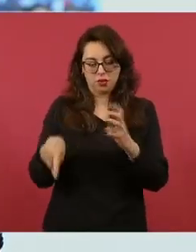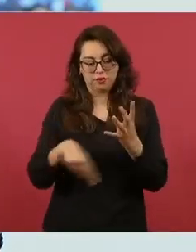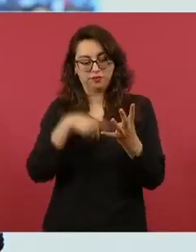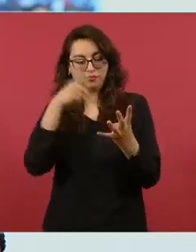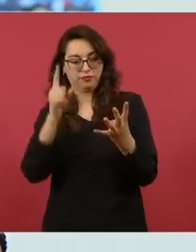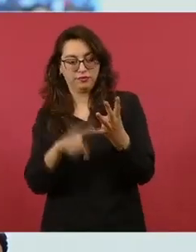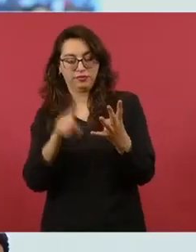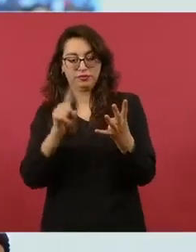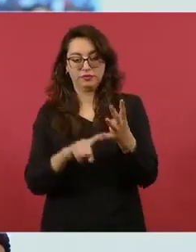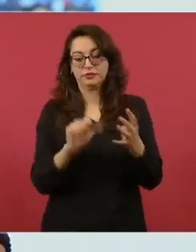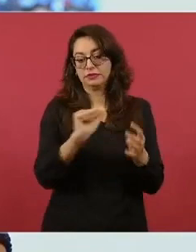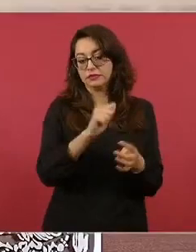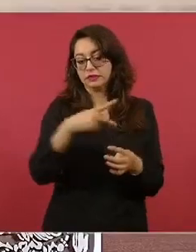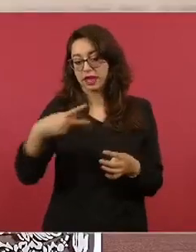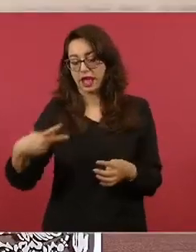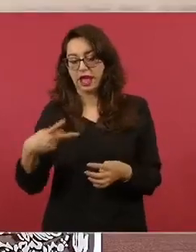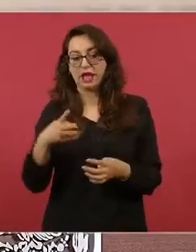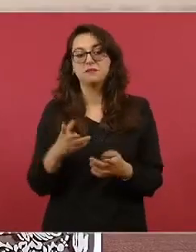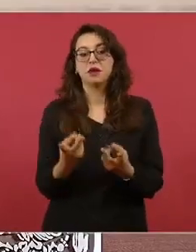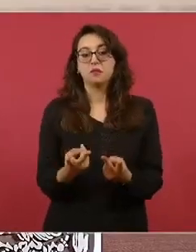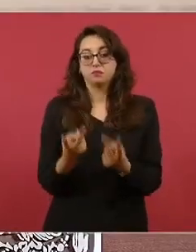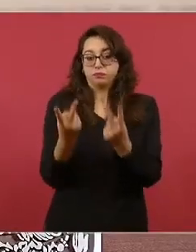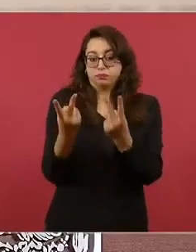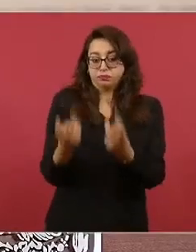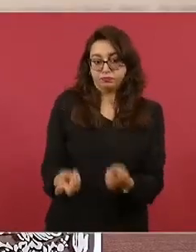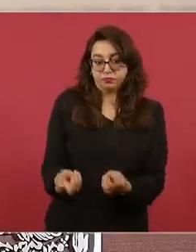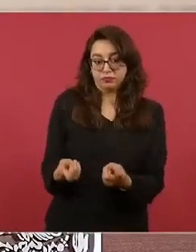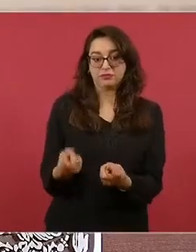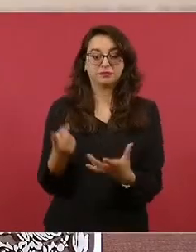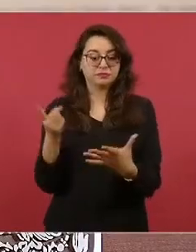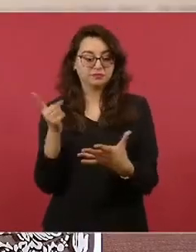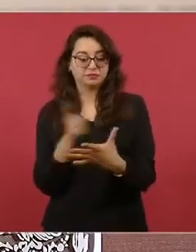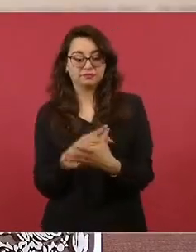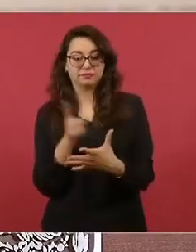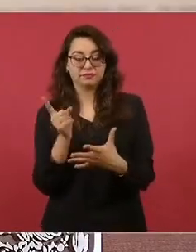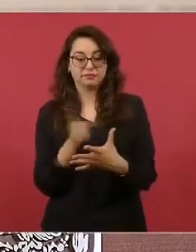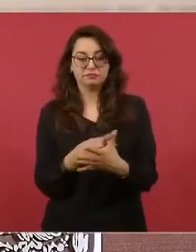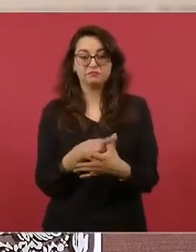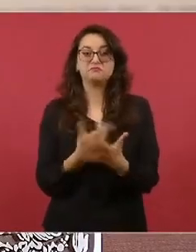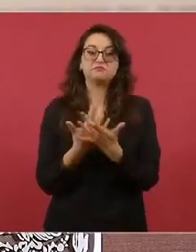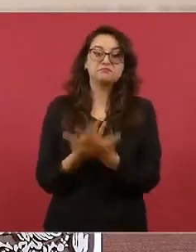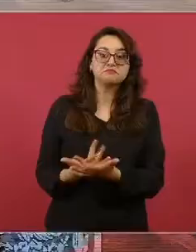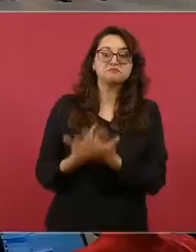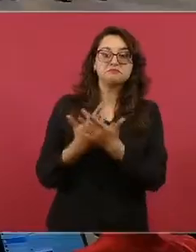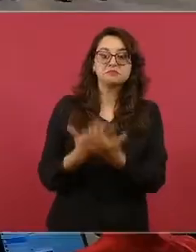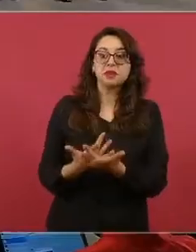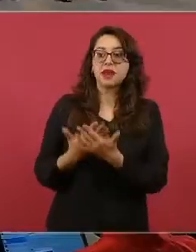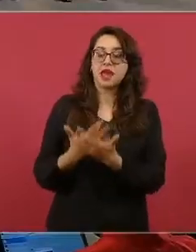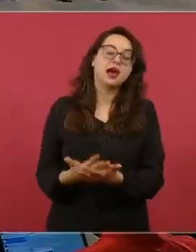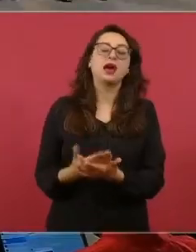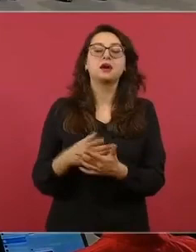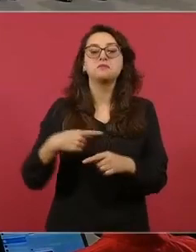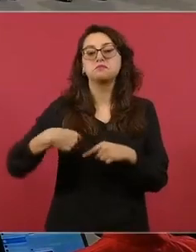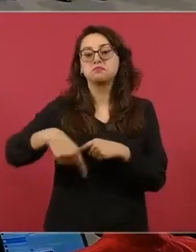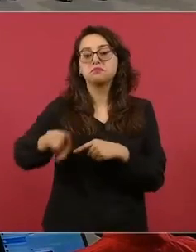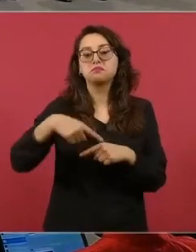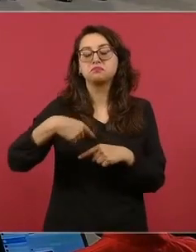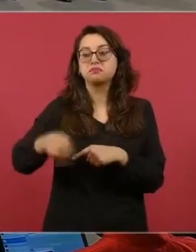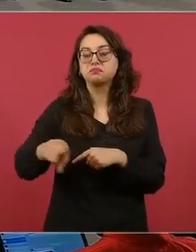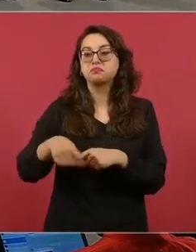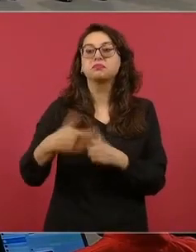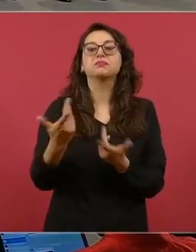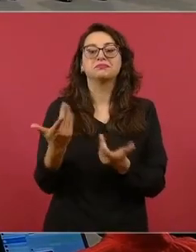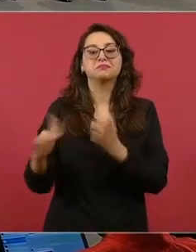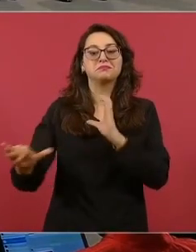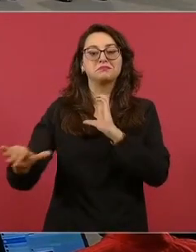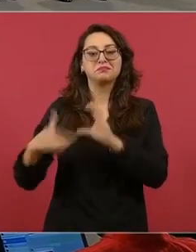aplicación de la financiera para el bienestar. Y quinto, recibir su tarjeta por paquetería en cuestión de unos cuantos días